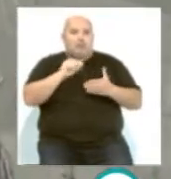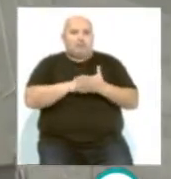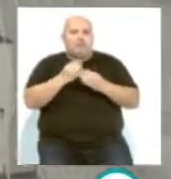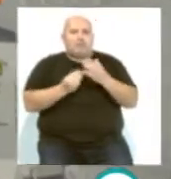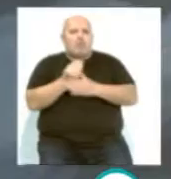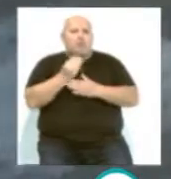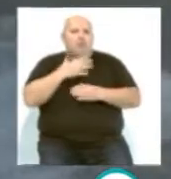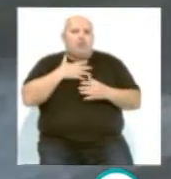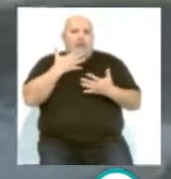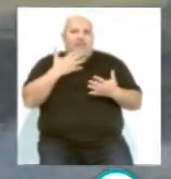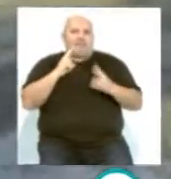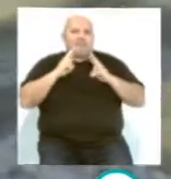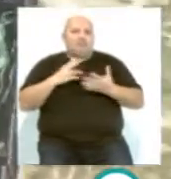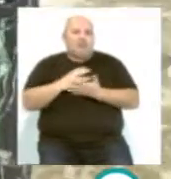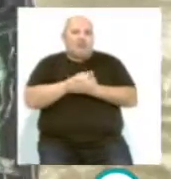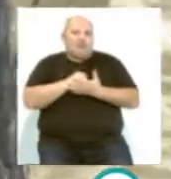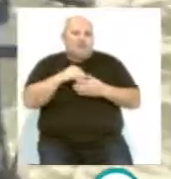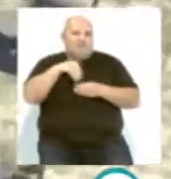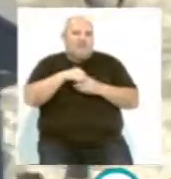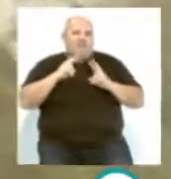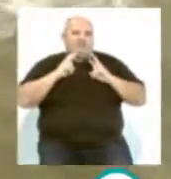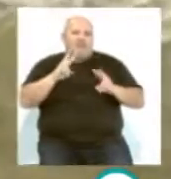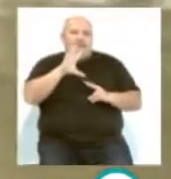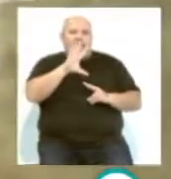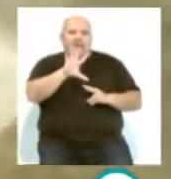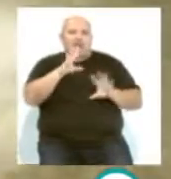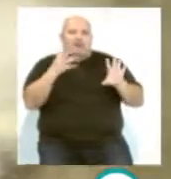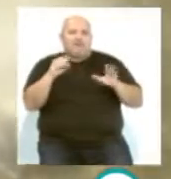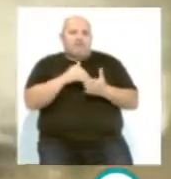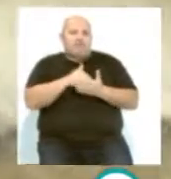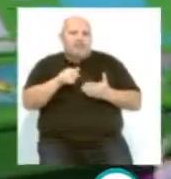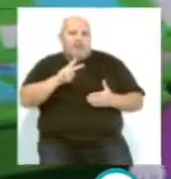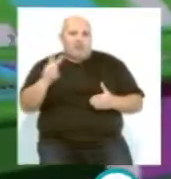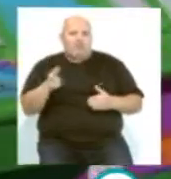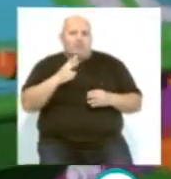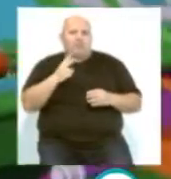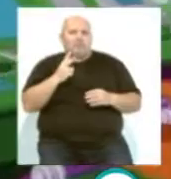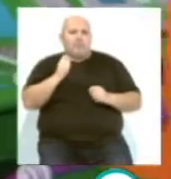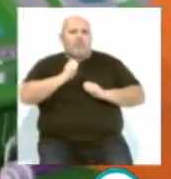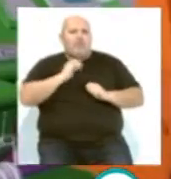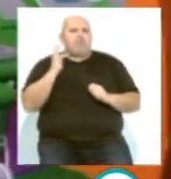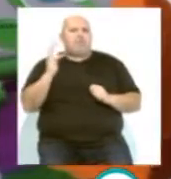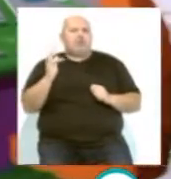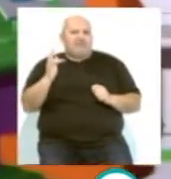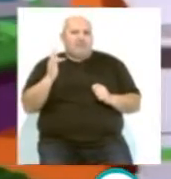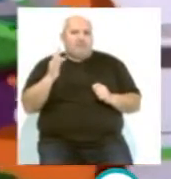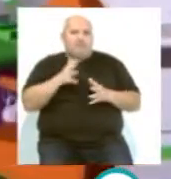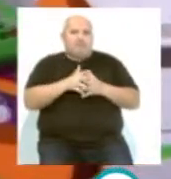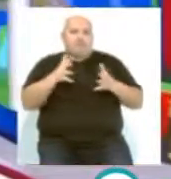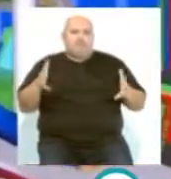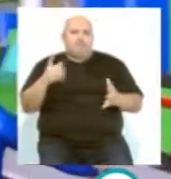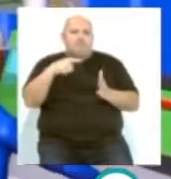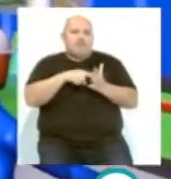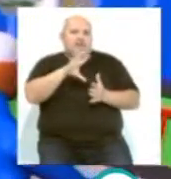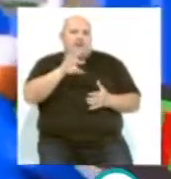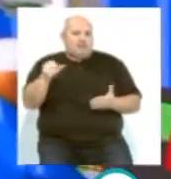el Producto Interior Bruto de la economía española en más de 590 millones de euros y tendría un efecto sobre la demanda agregada de cerca de